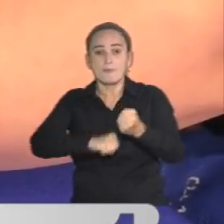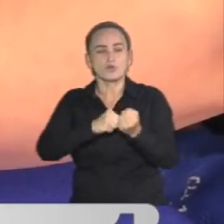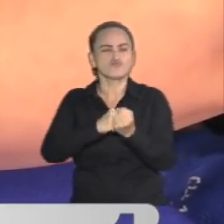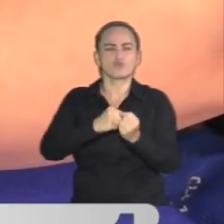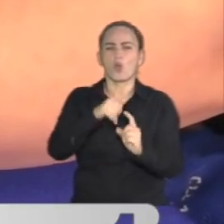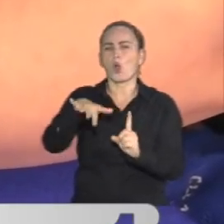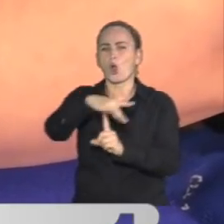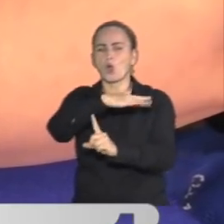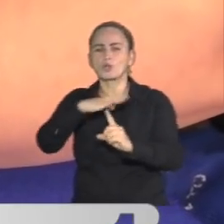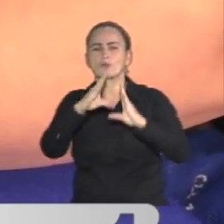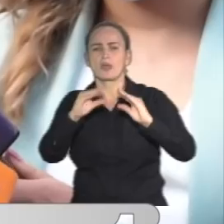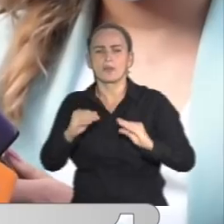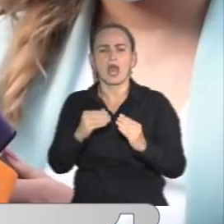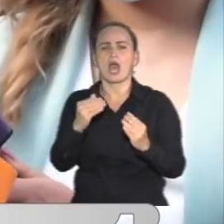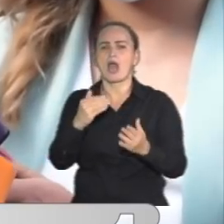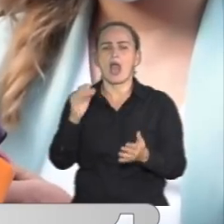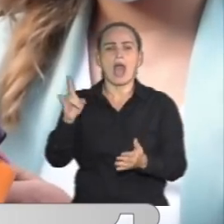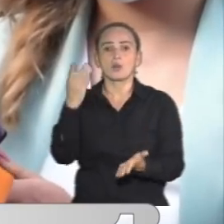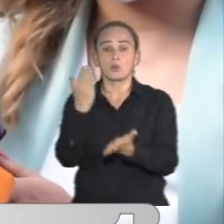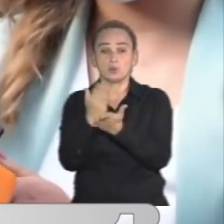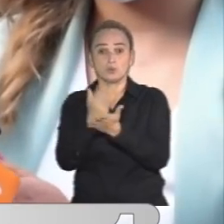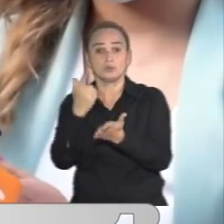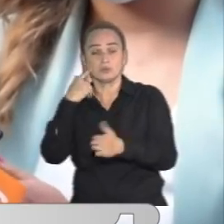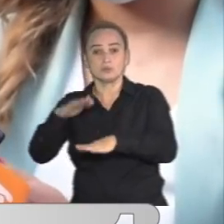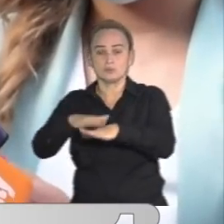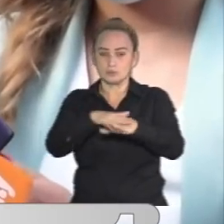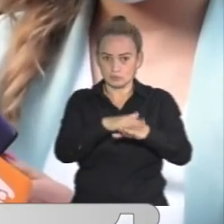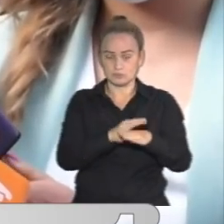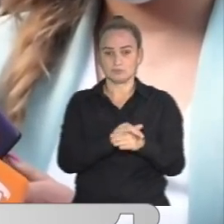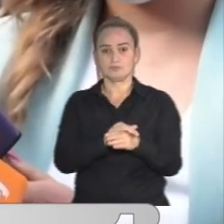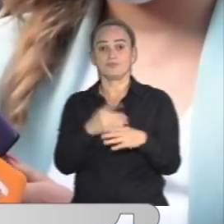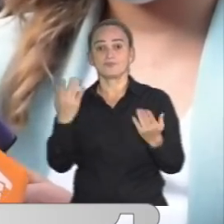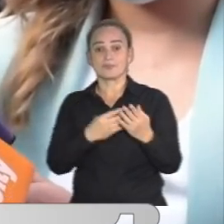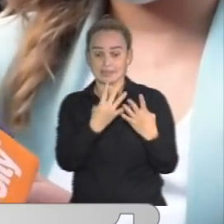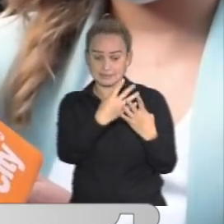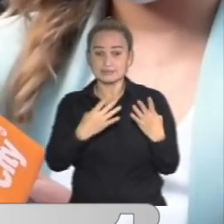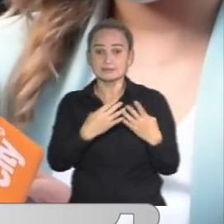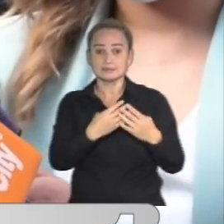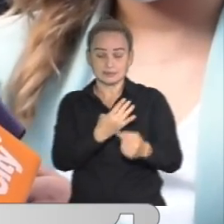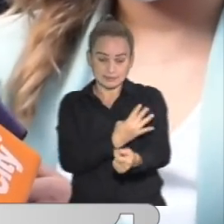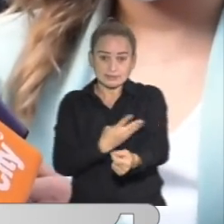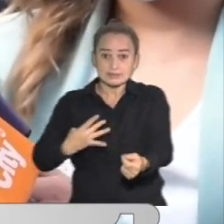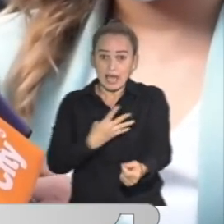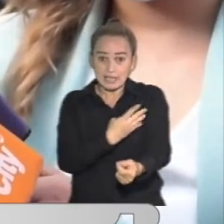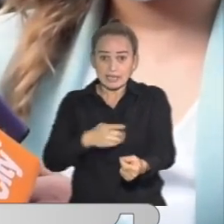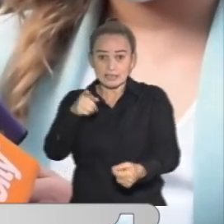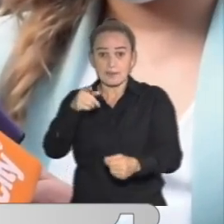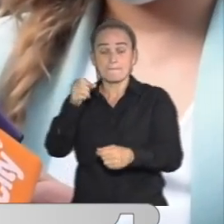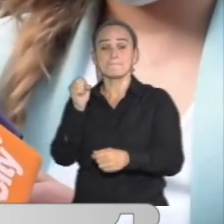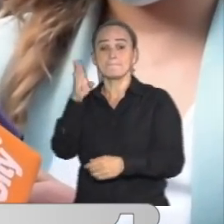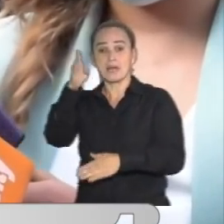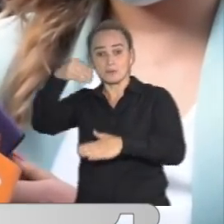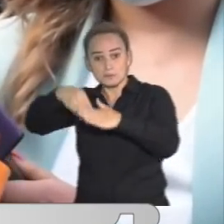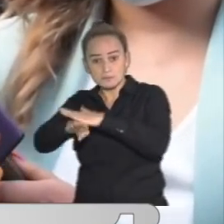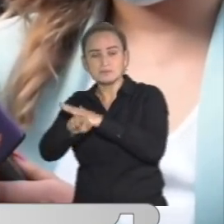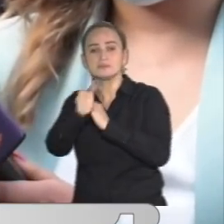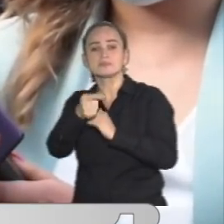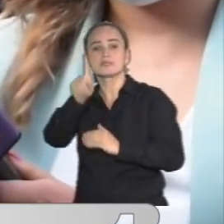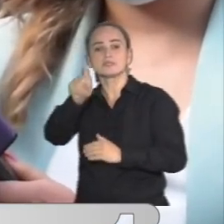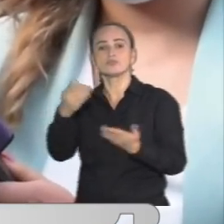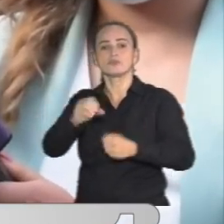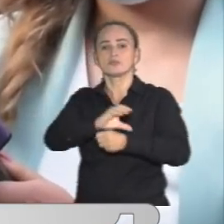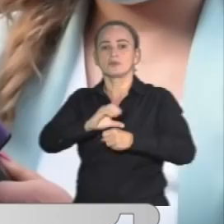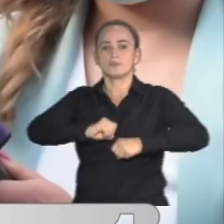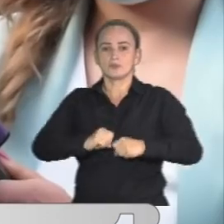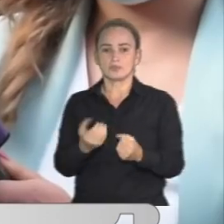diciembre. Para mantener el nivel de unidades de sangre en los 16 bancos de sangre que tenemos en la